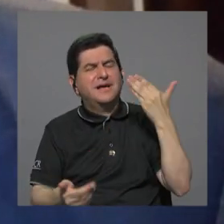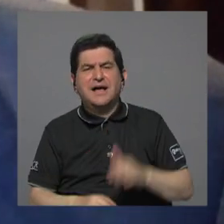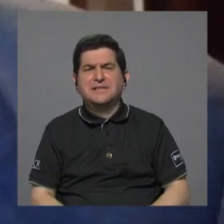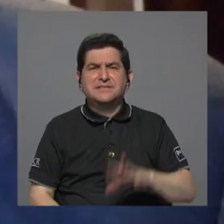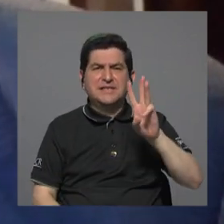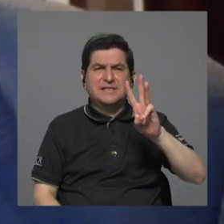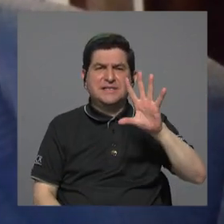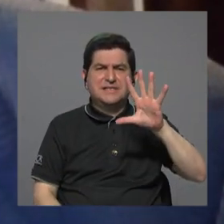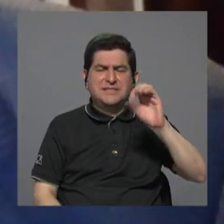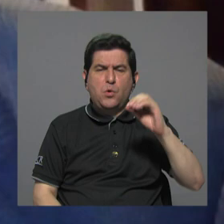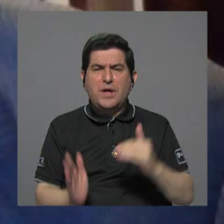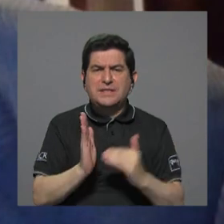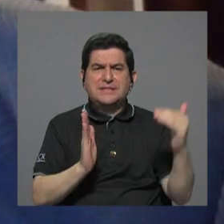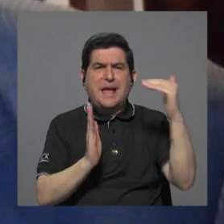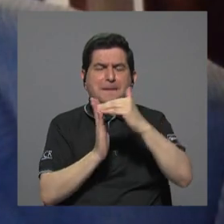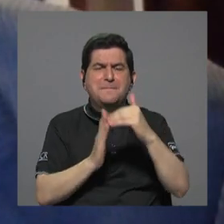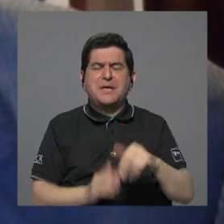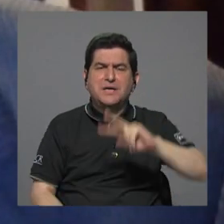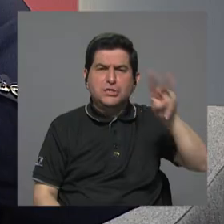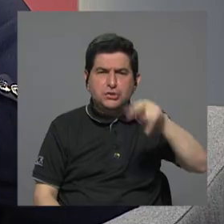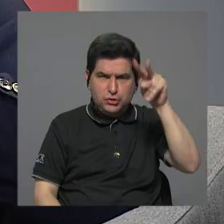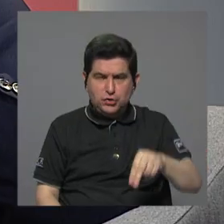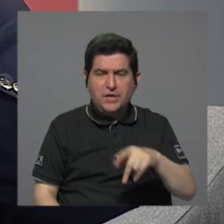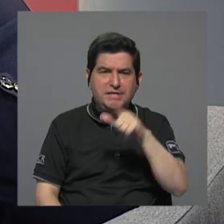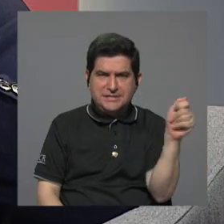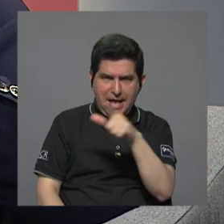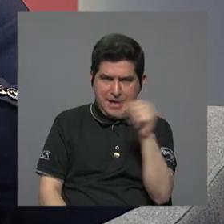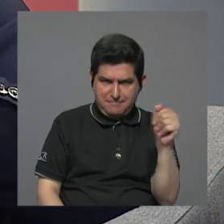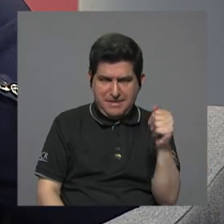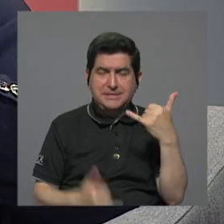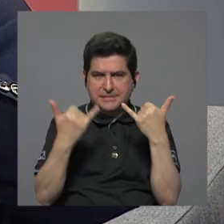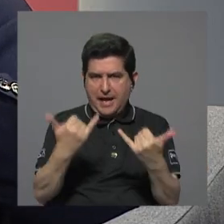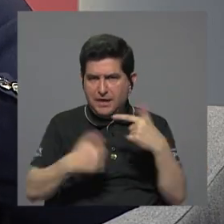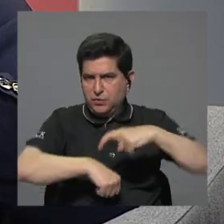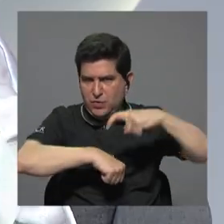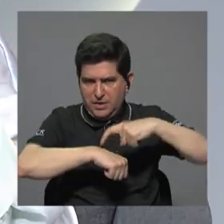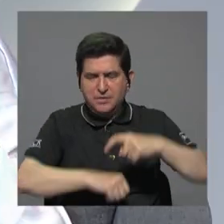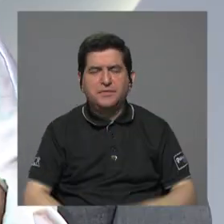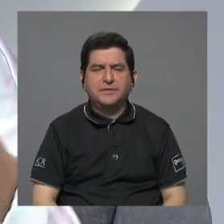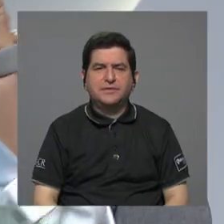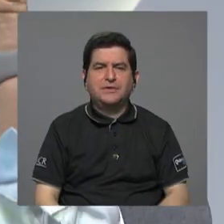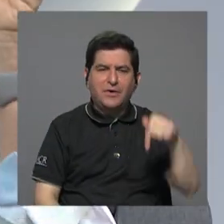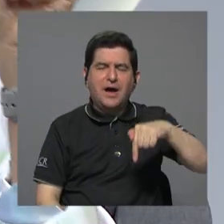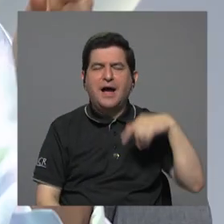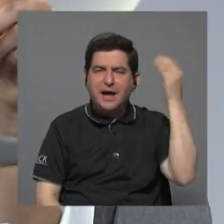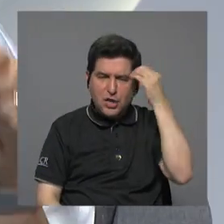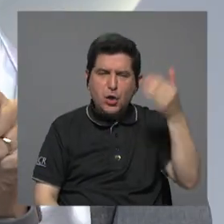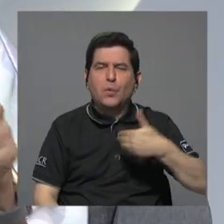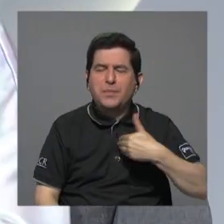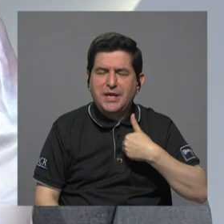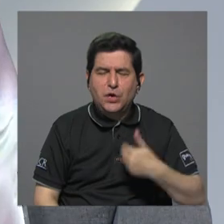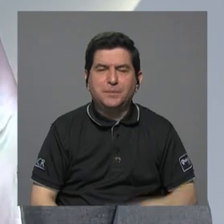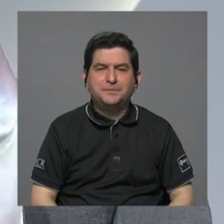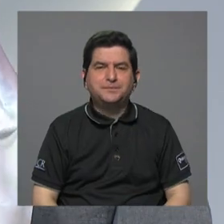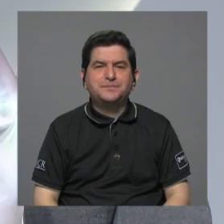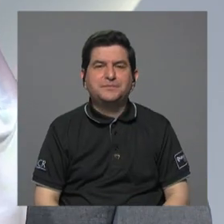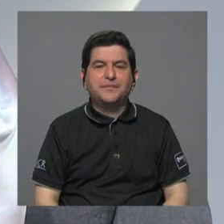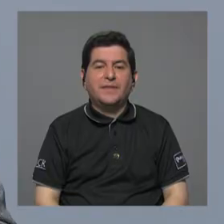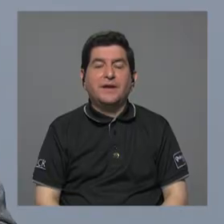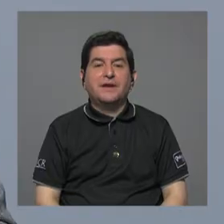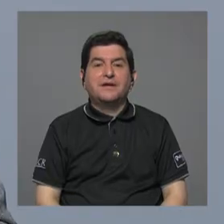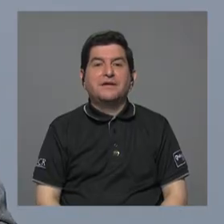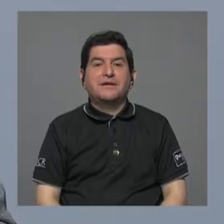los 650 millones de colores mensuales actualmente aquí hay reacciones aquí hay reacciones bueno don David